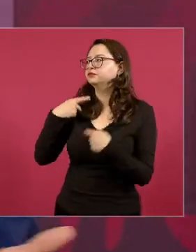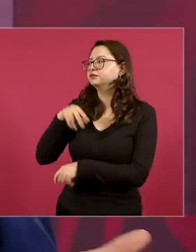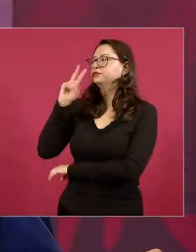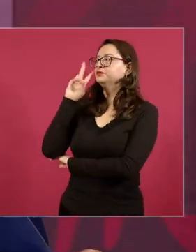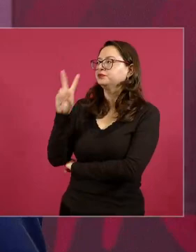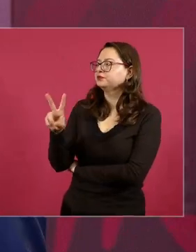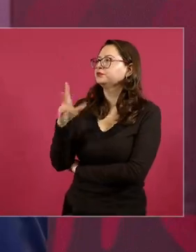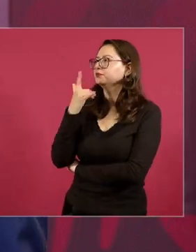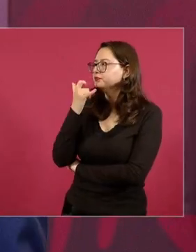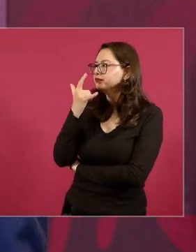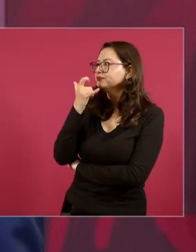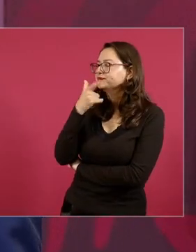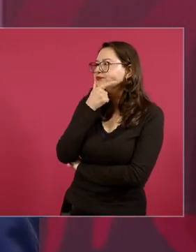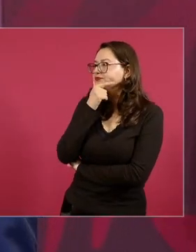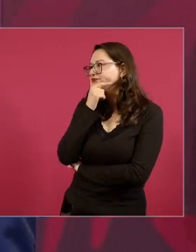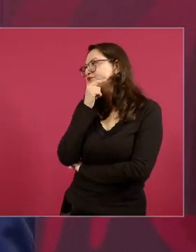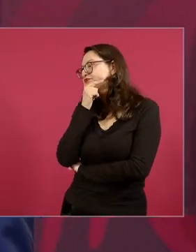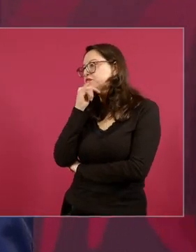meses